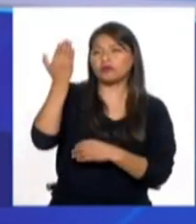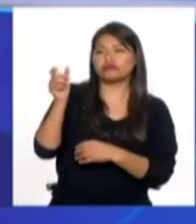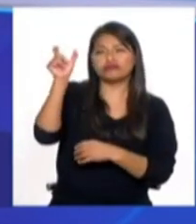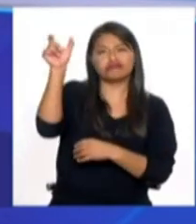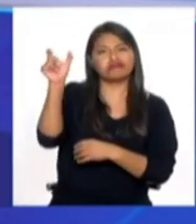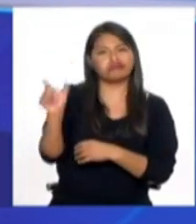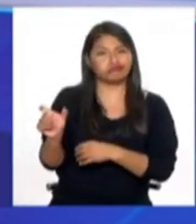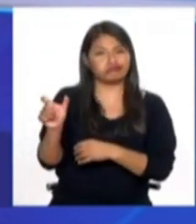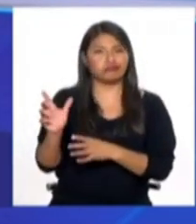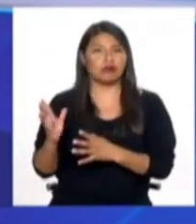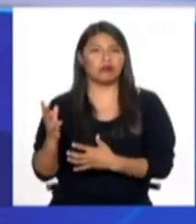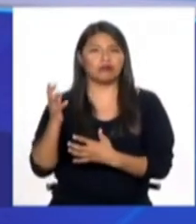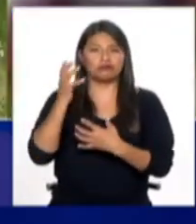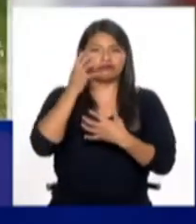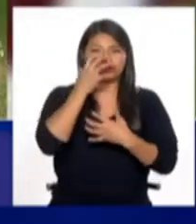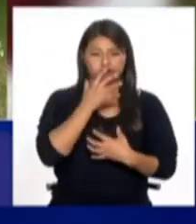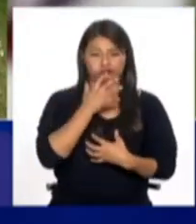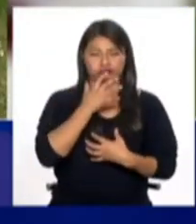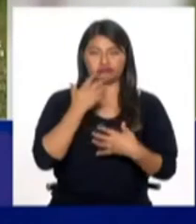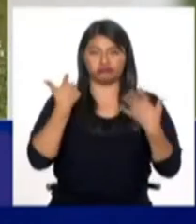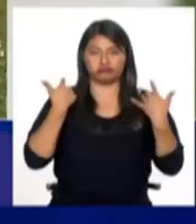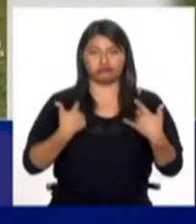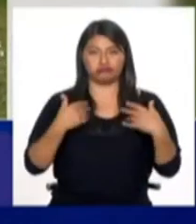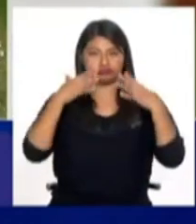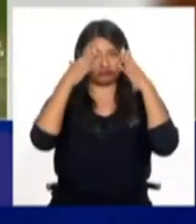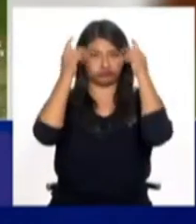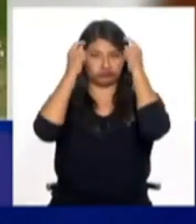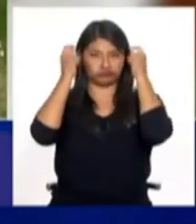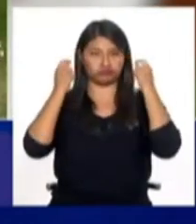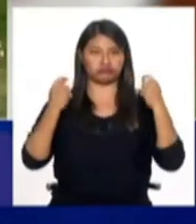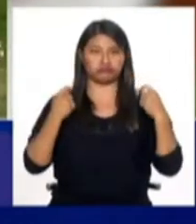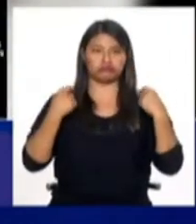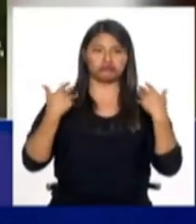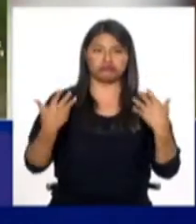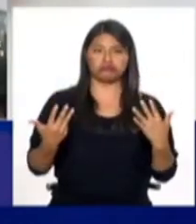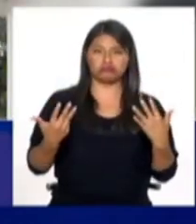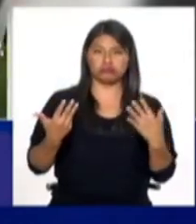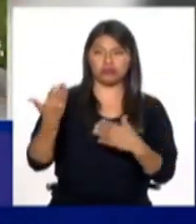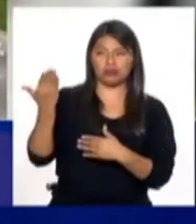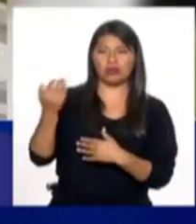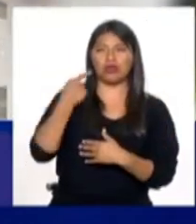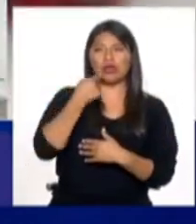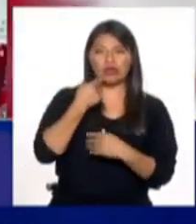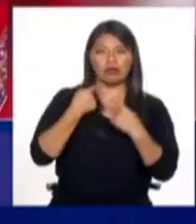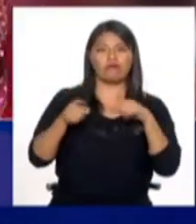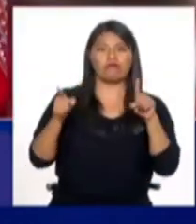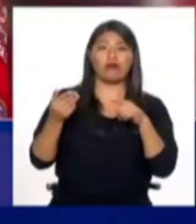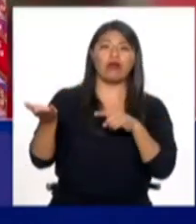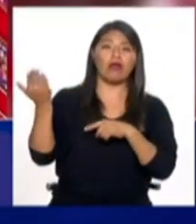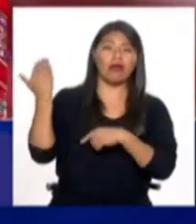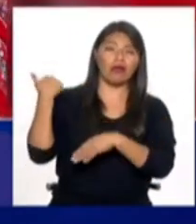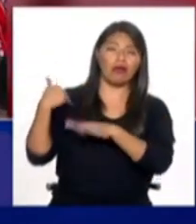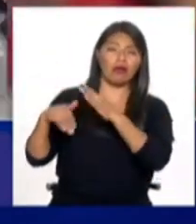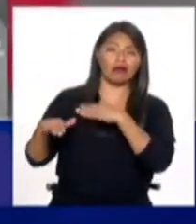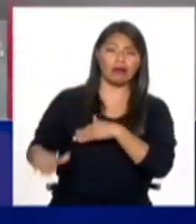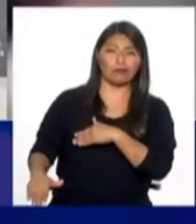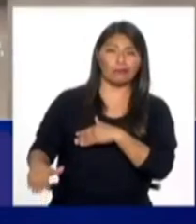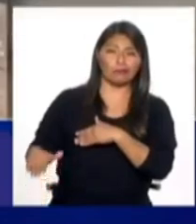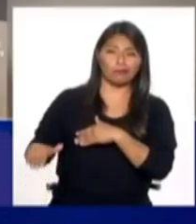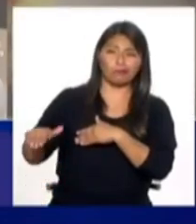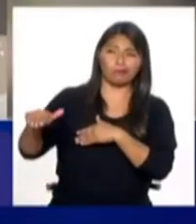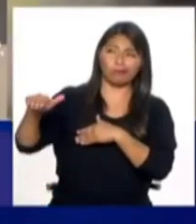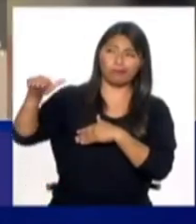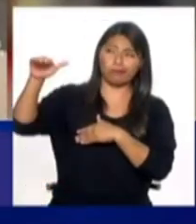se generan este tipo de acciones, ¿no? Y es precisamente producto de los mensajes que hemos recibido a lo largo de toda